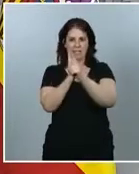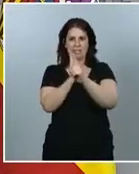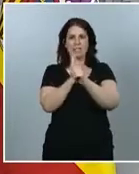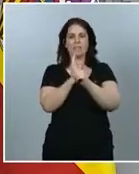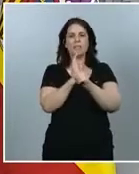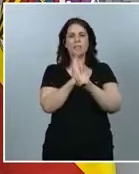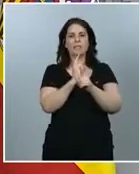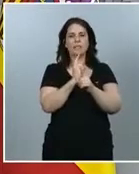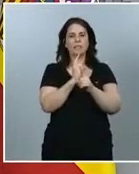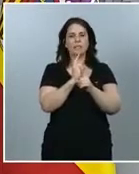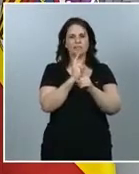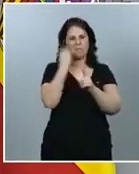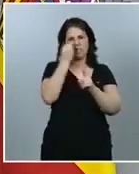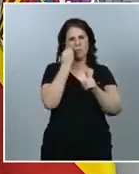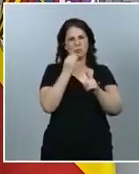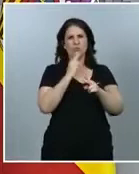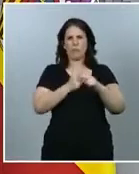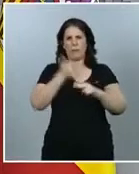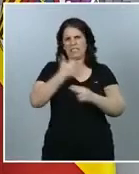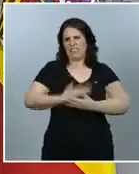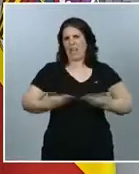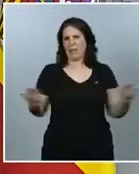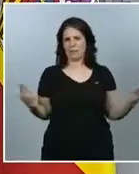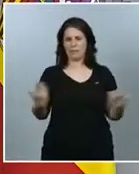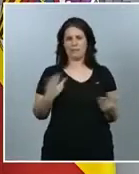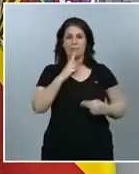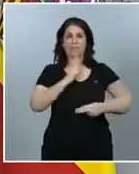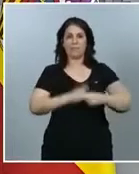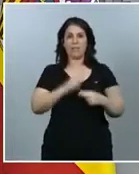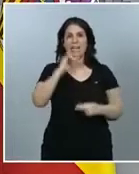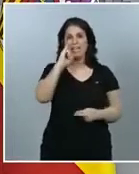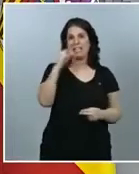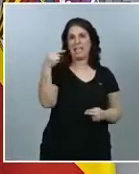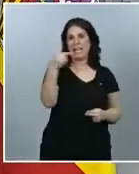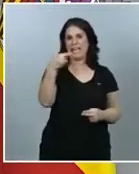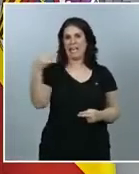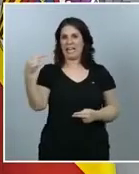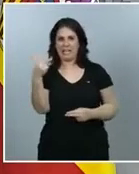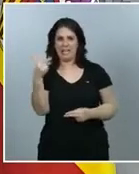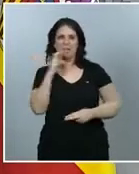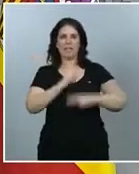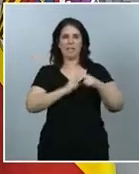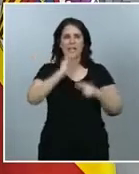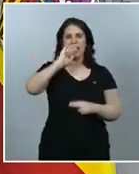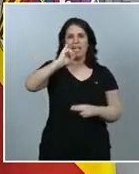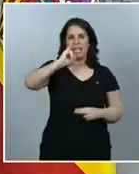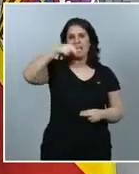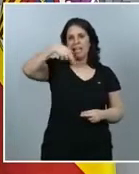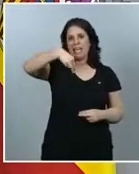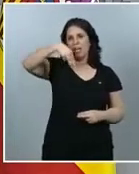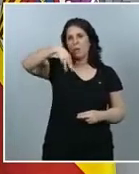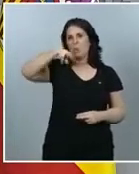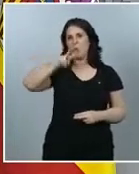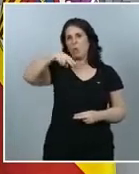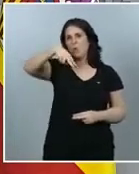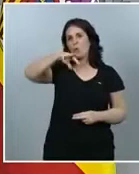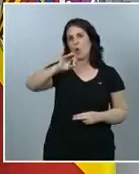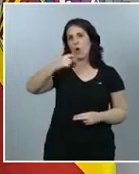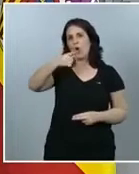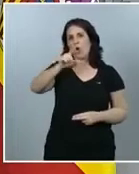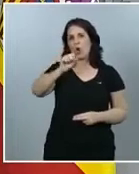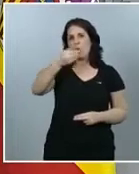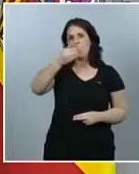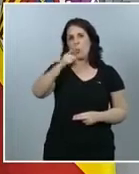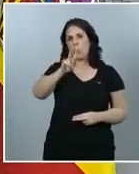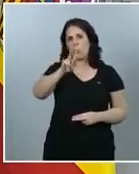fiable, que es la que denominamos IgG, la inmunoglobulina G. Es la misma metodología que utilizamos para